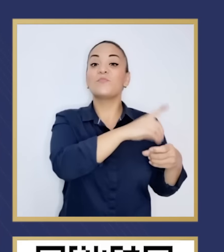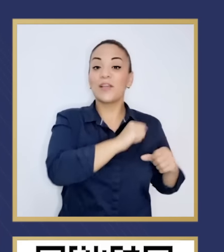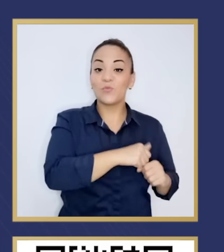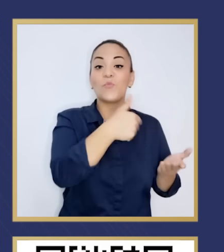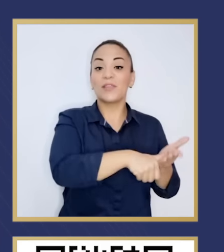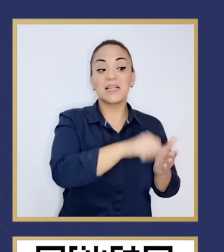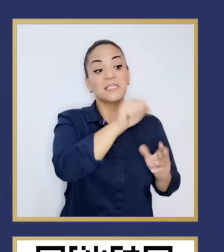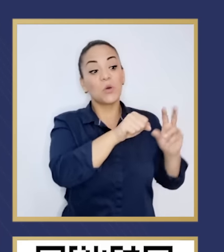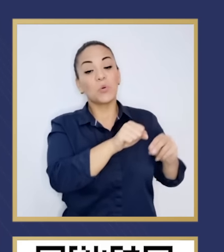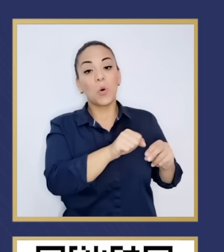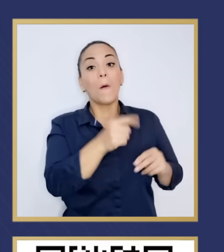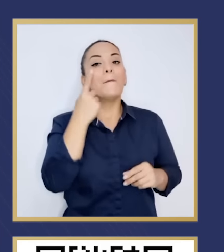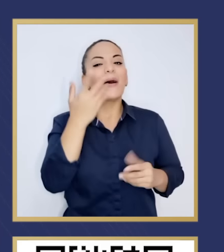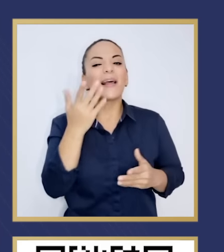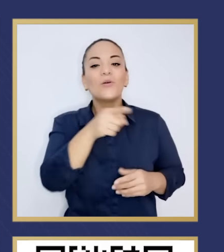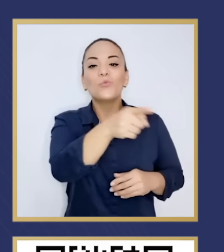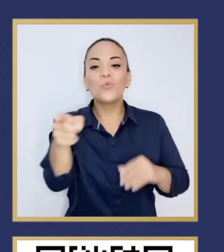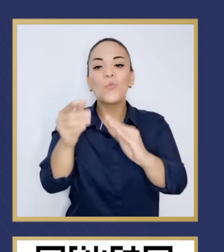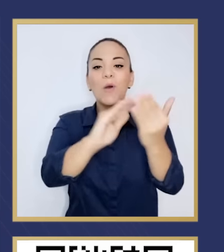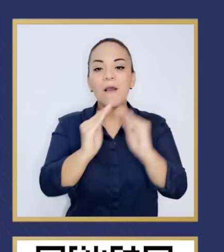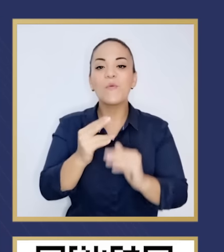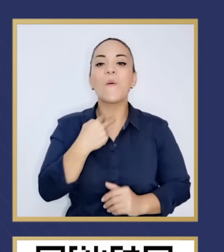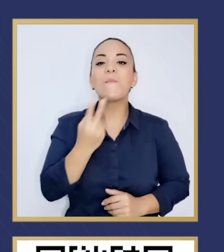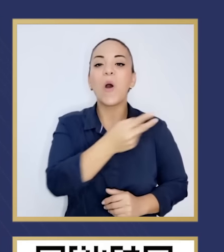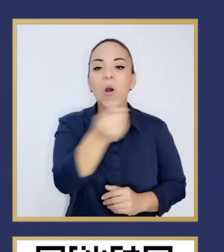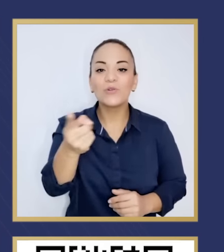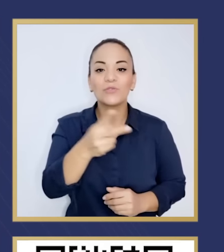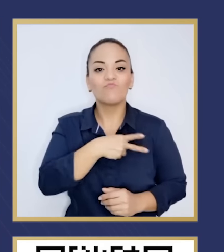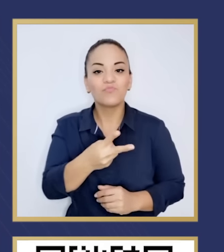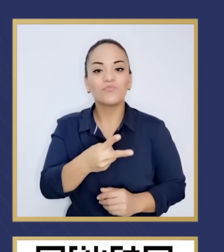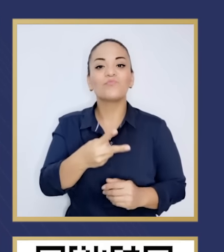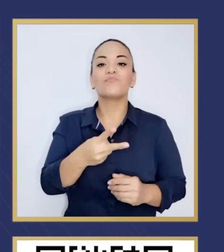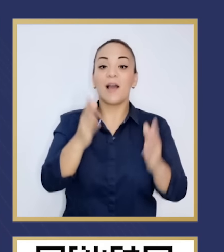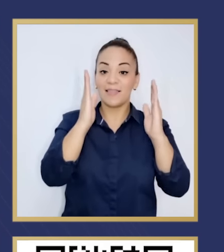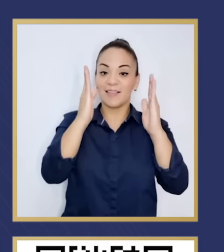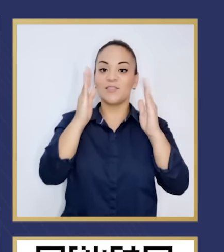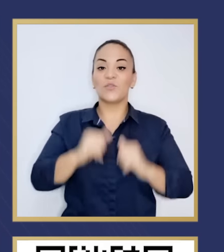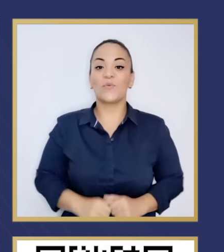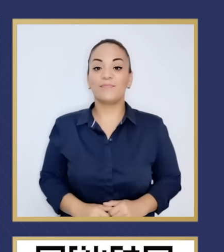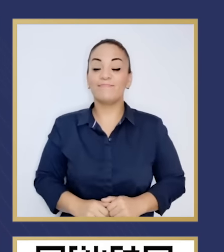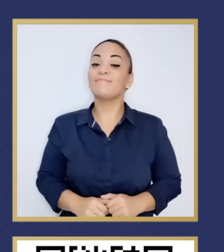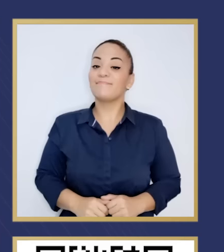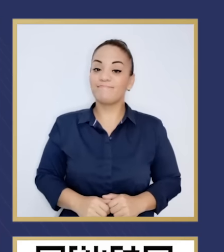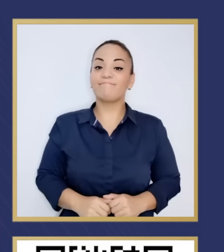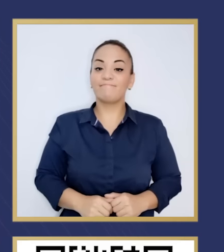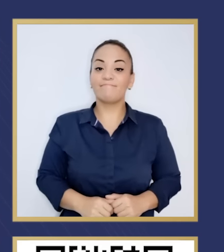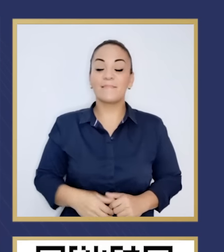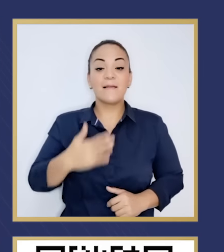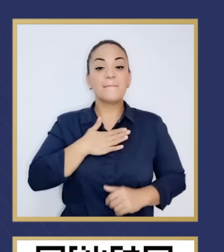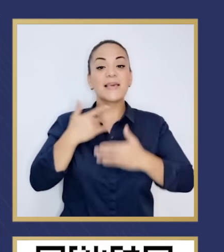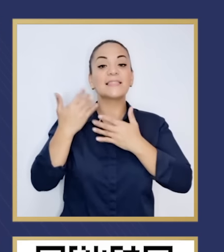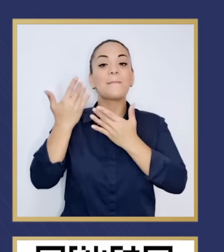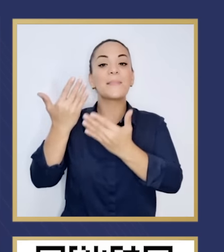esperanza